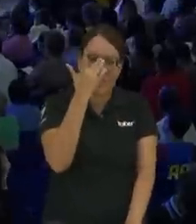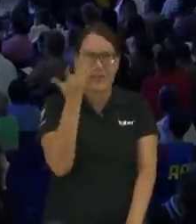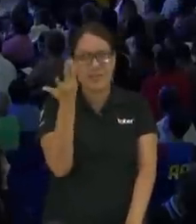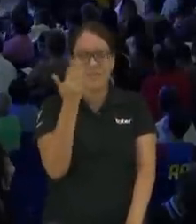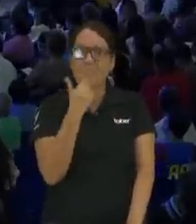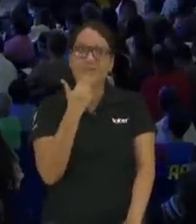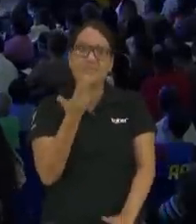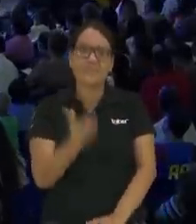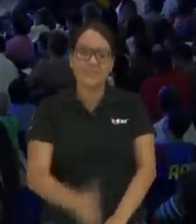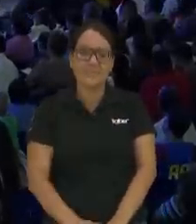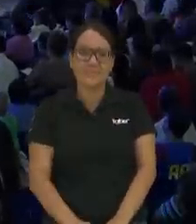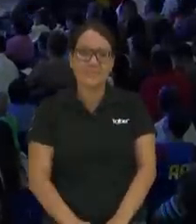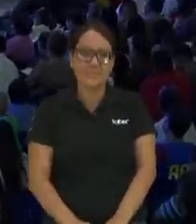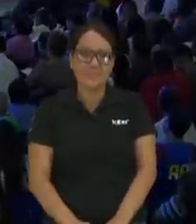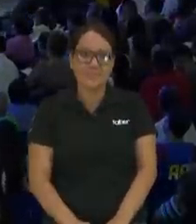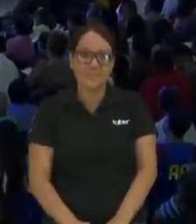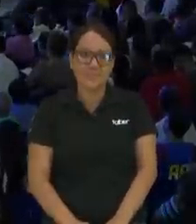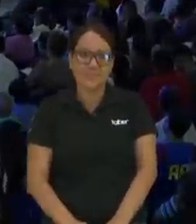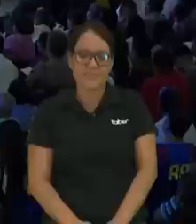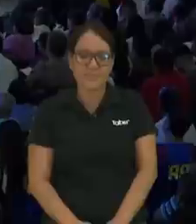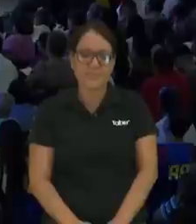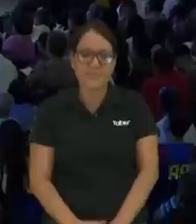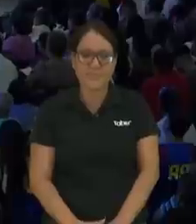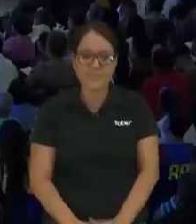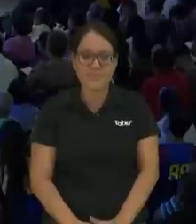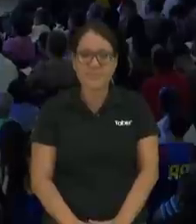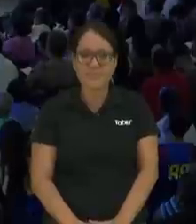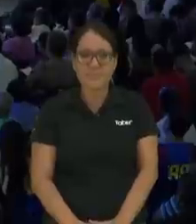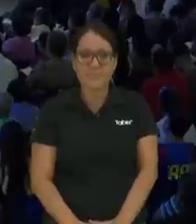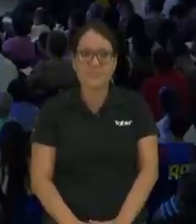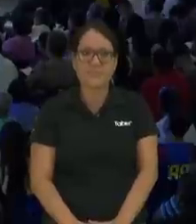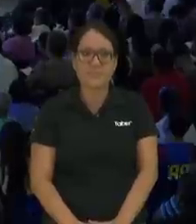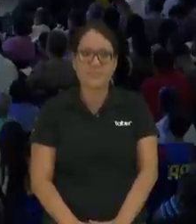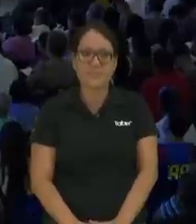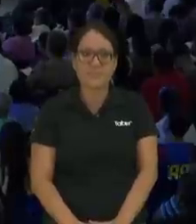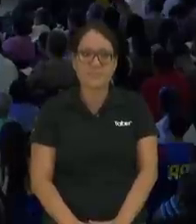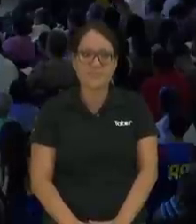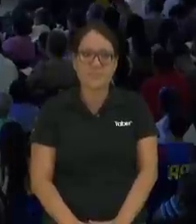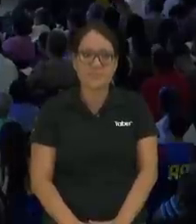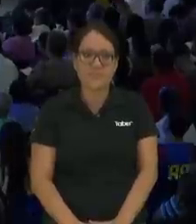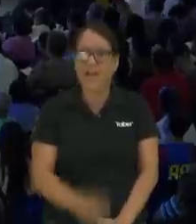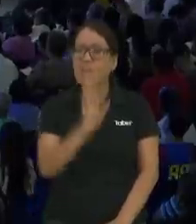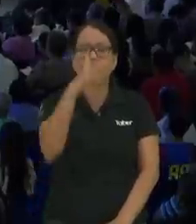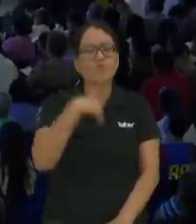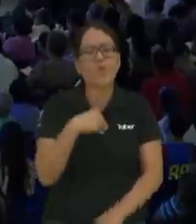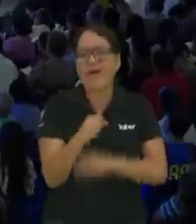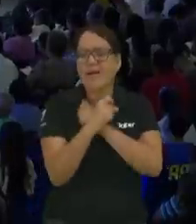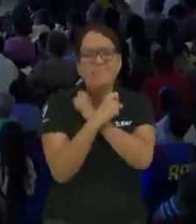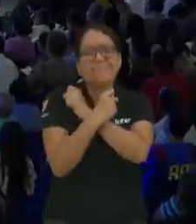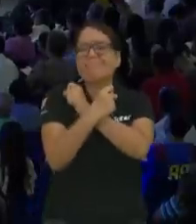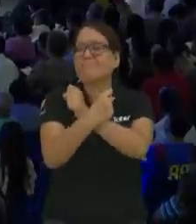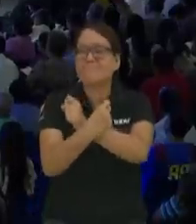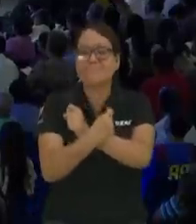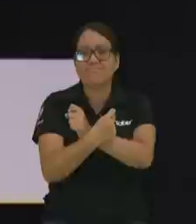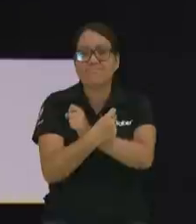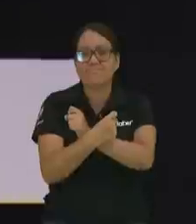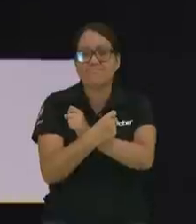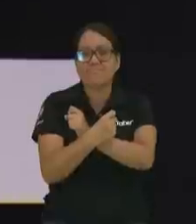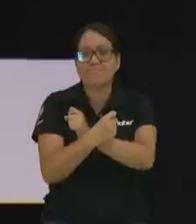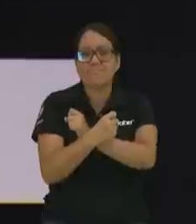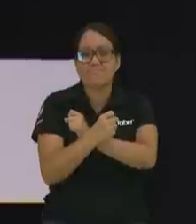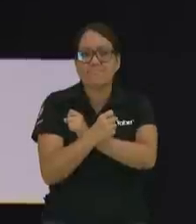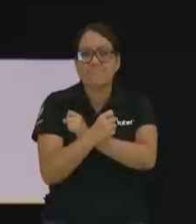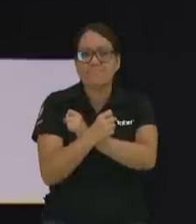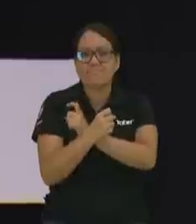hija mira no es así la onda no yo lo amo porque yo tengo a mi papi mi